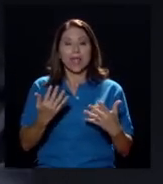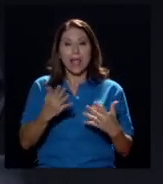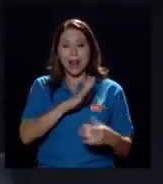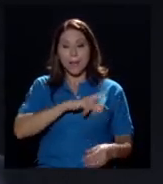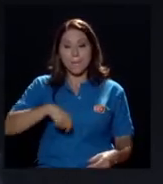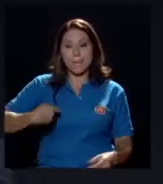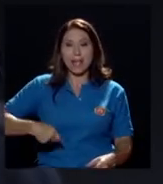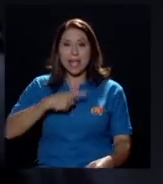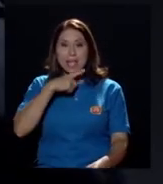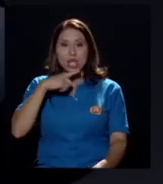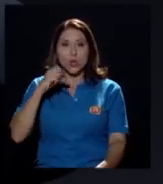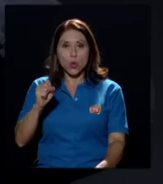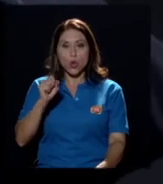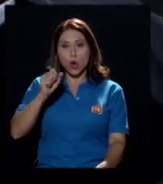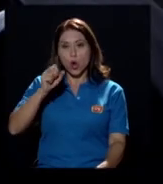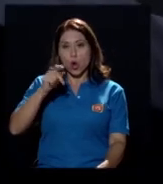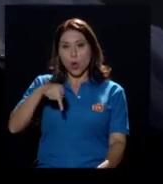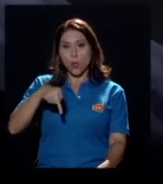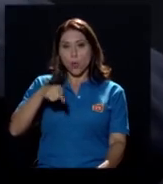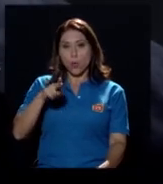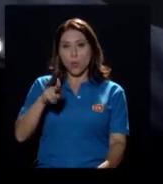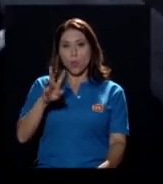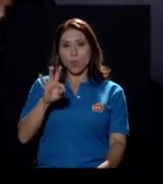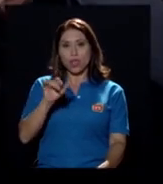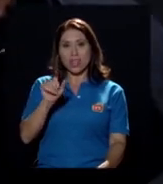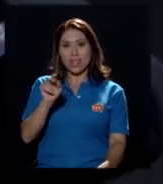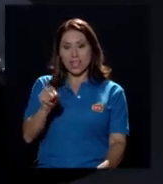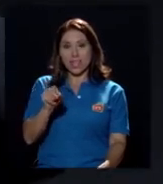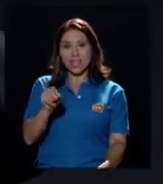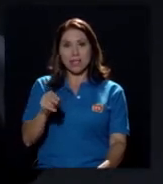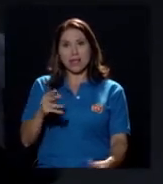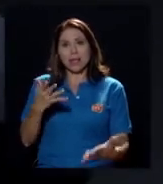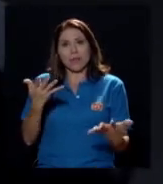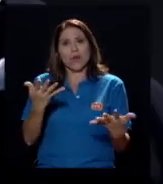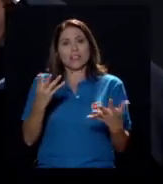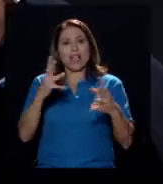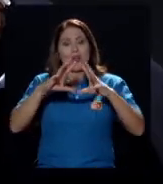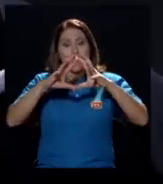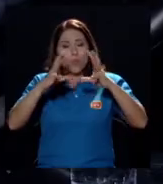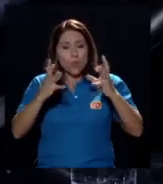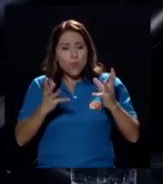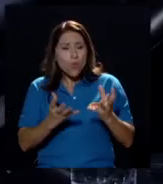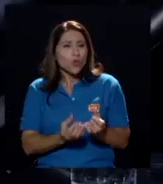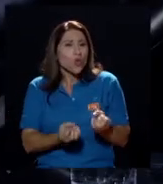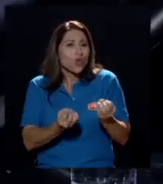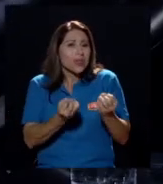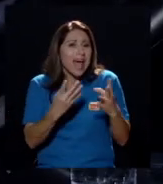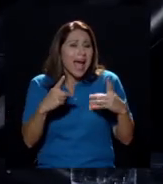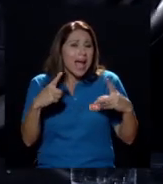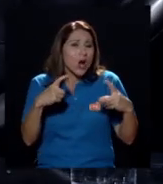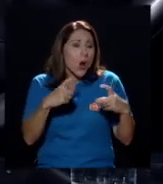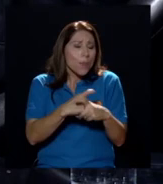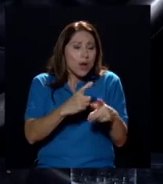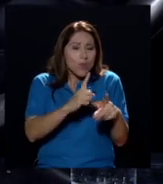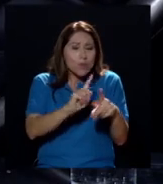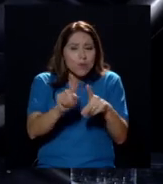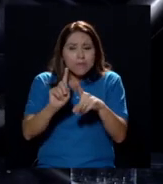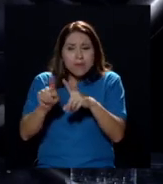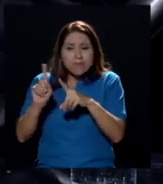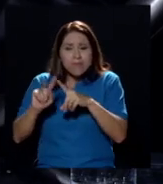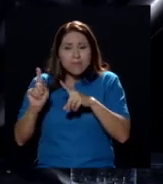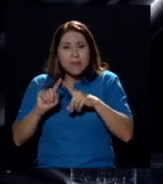ojalá en un mundo tan multipolar y tan complejo ese es